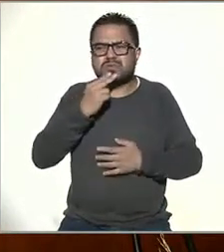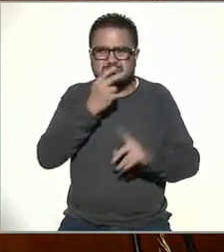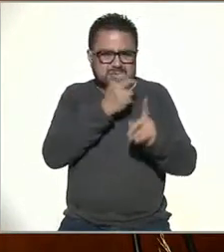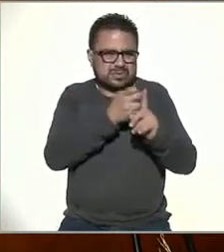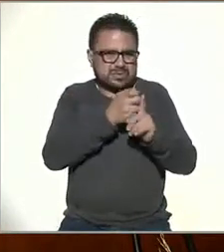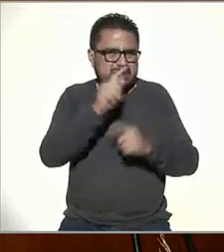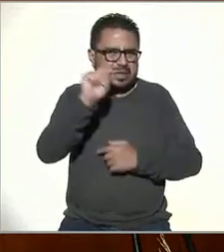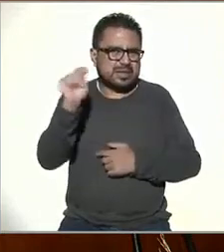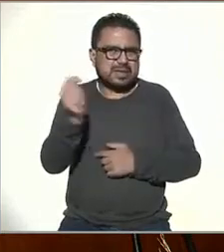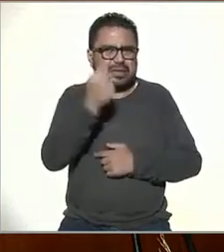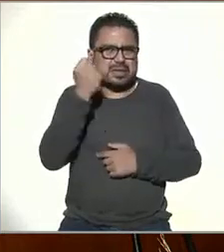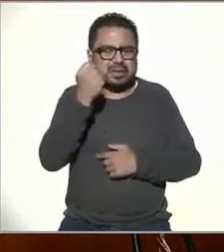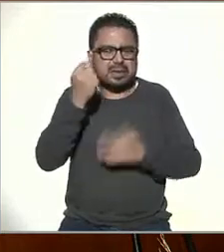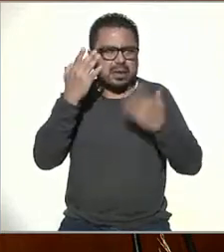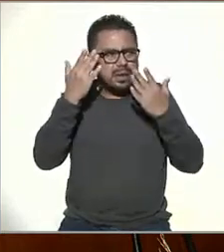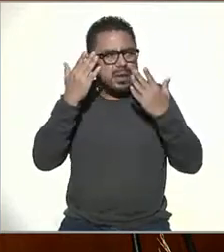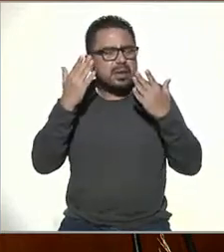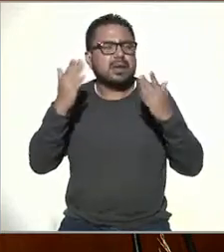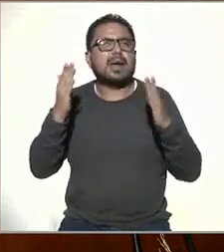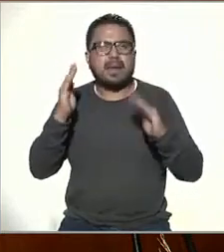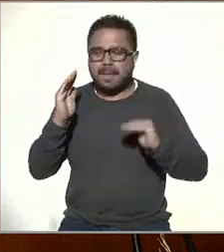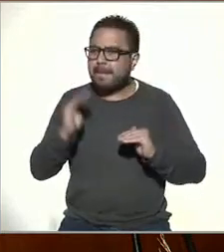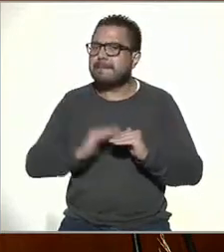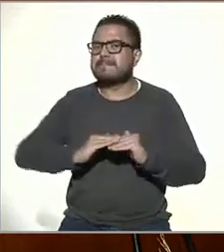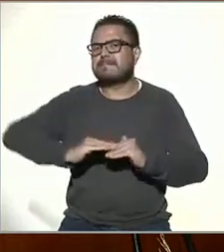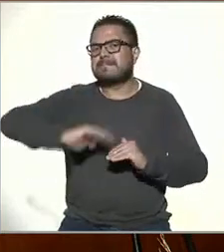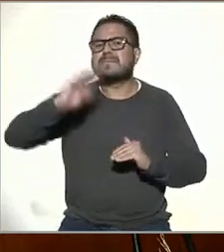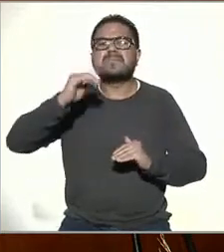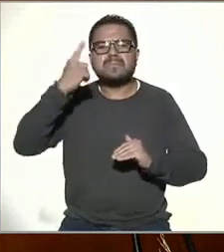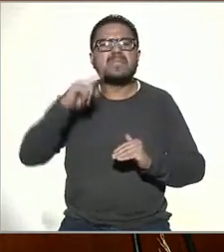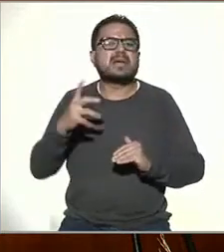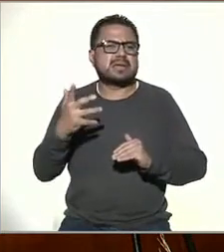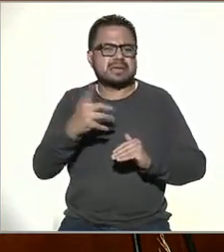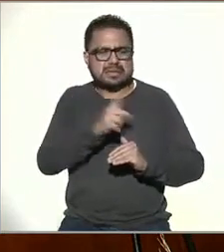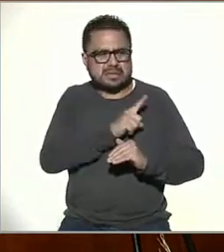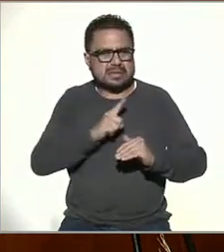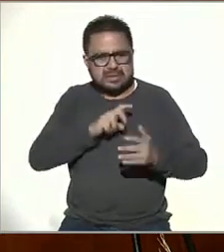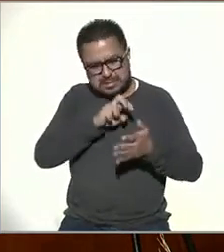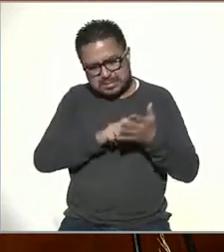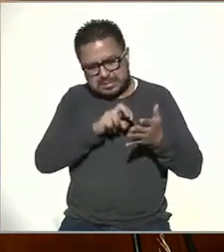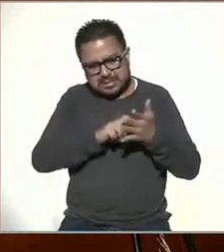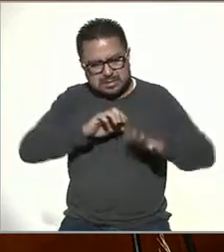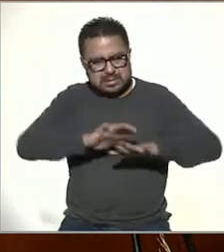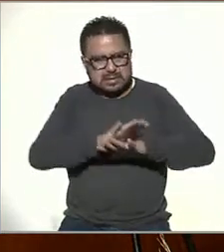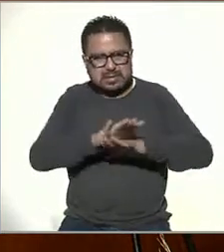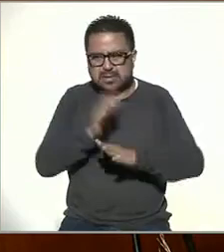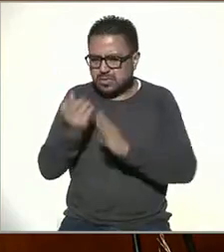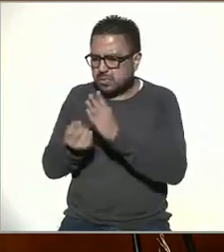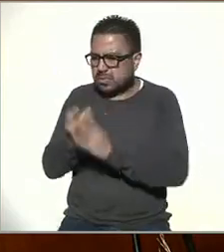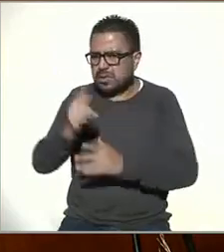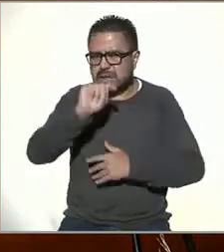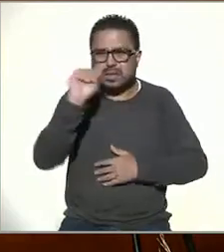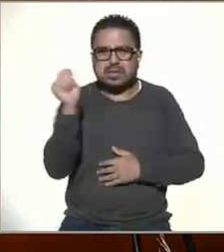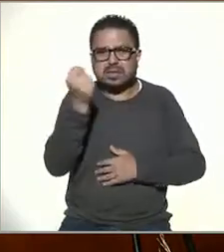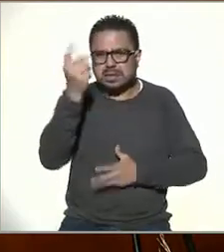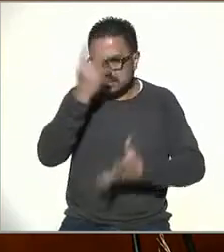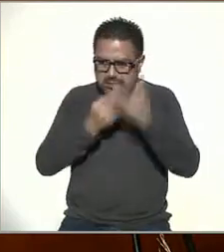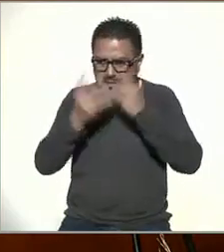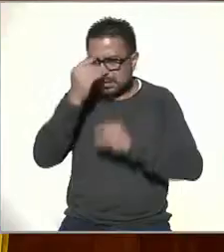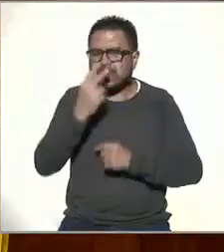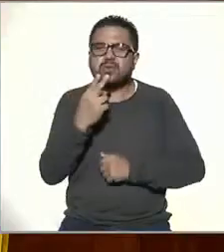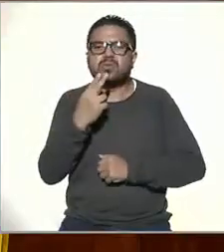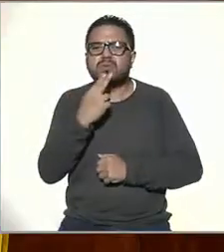herramienta les abrió un panorama tremendo para tener que actualizarse con las nuevas tecnologías y aprender a